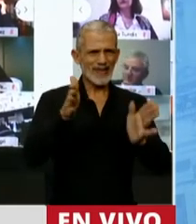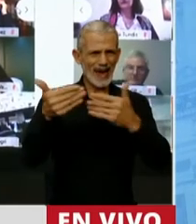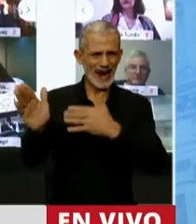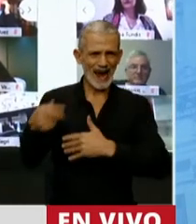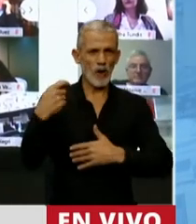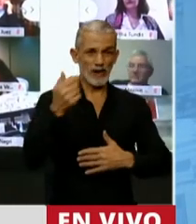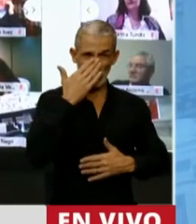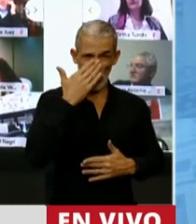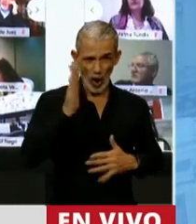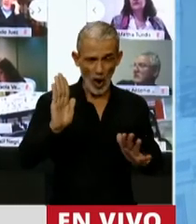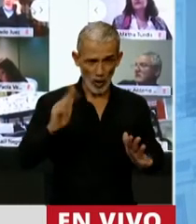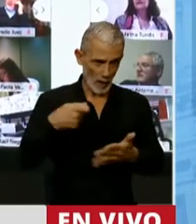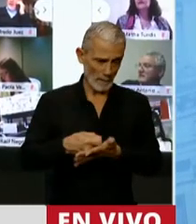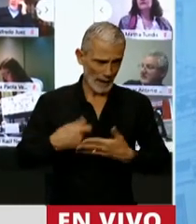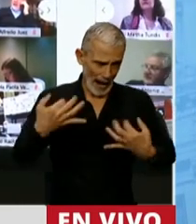jubilaciones de Córdoba.